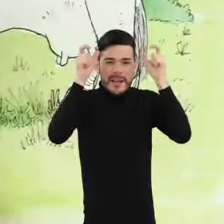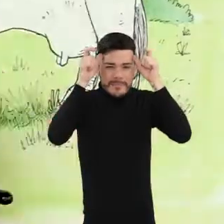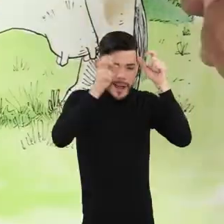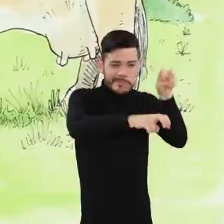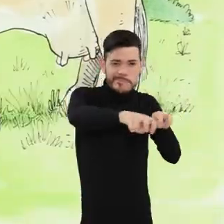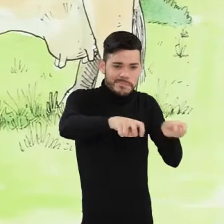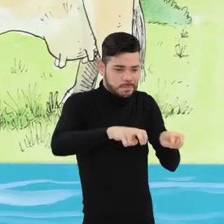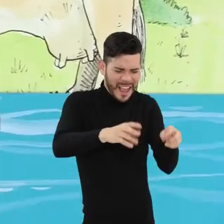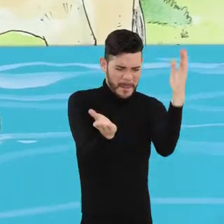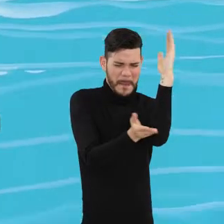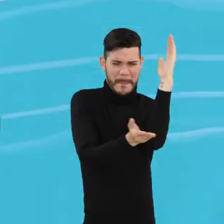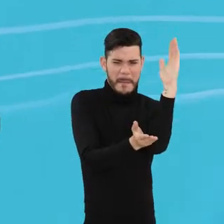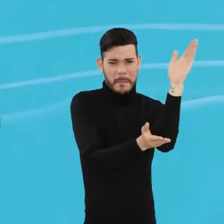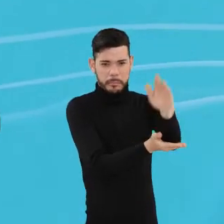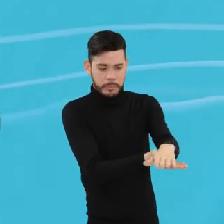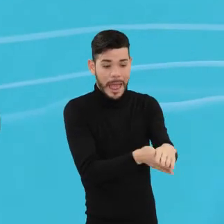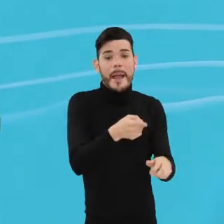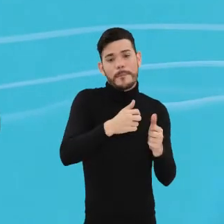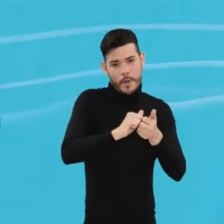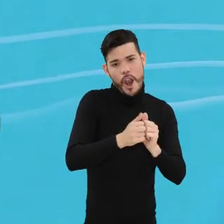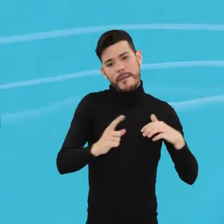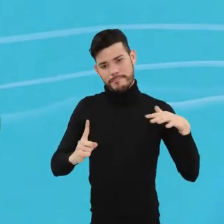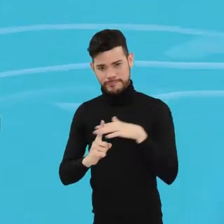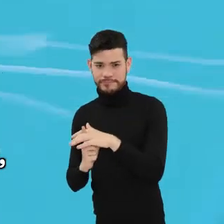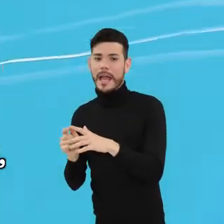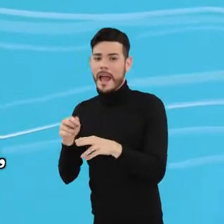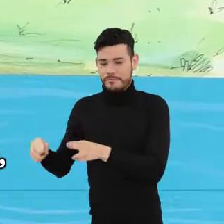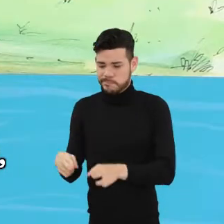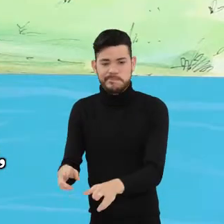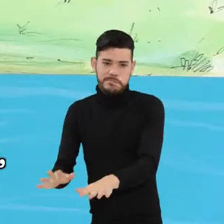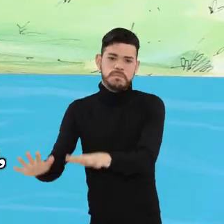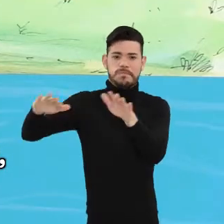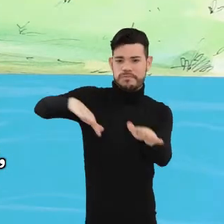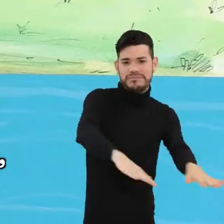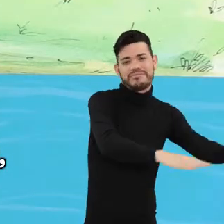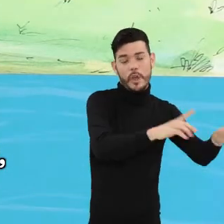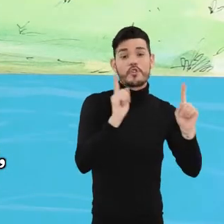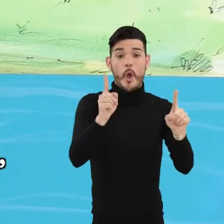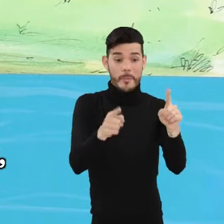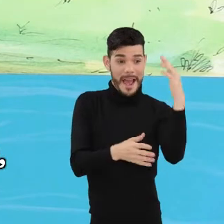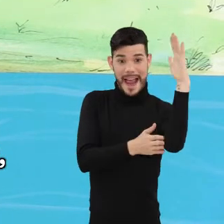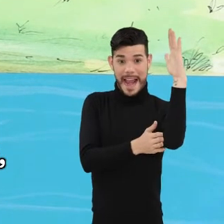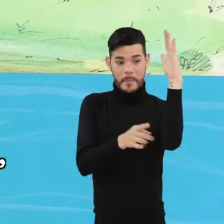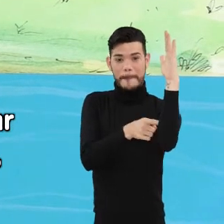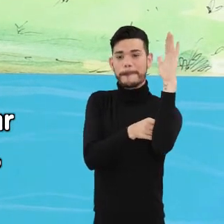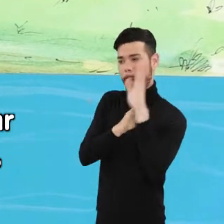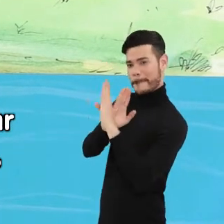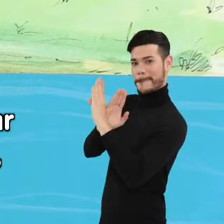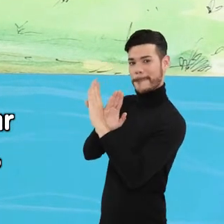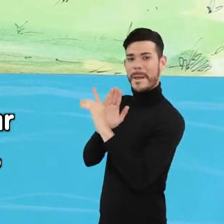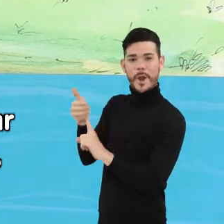problema para los ríos y las zonas en las que se desborda o inunda naturalmente, porque la vegetación funciona como una capa protectora,